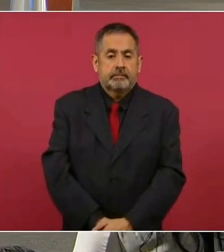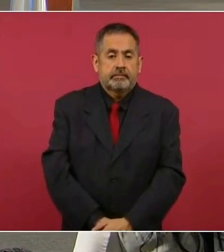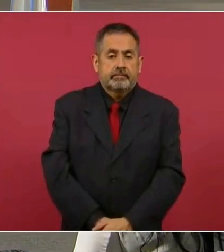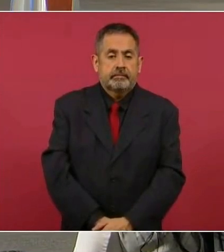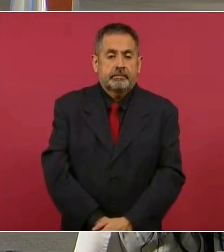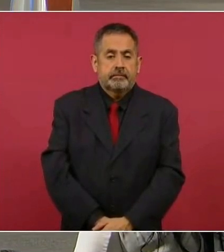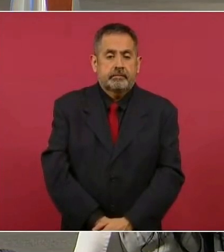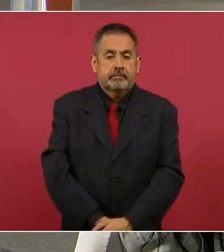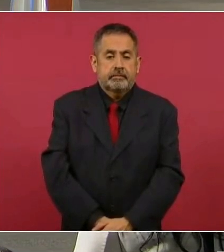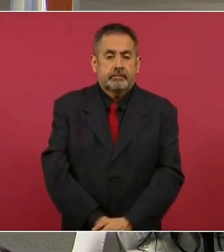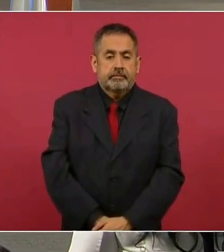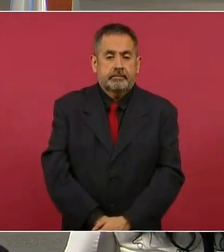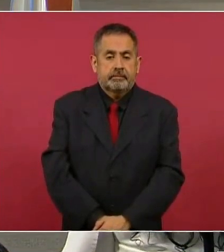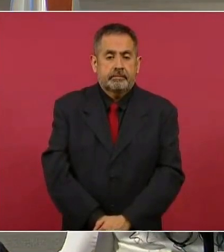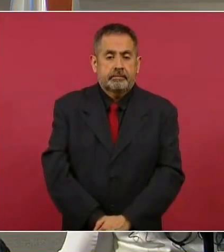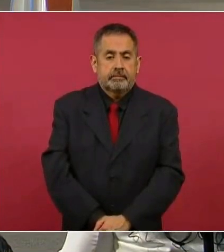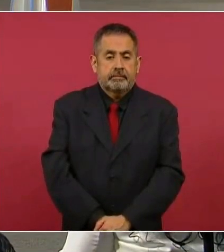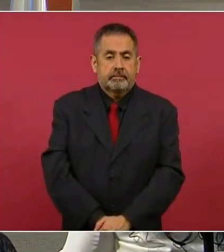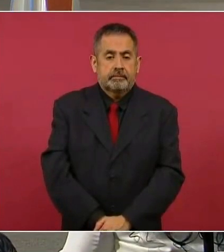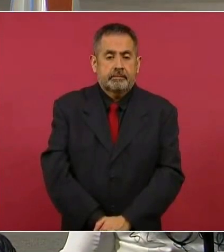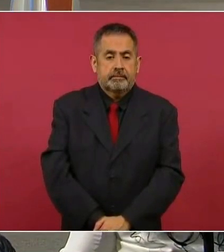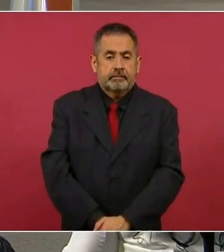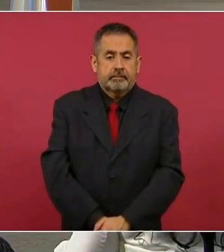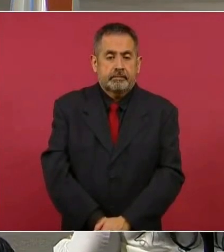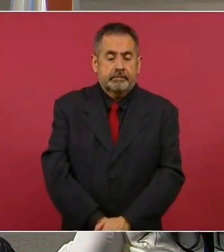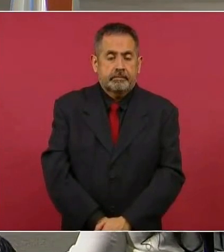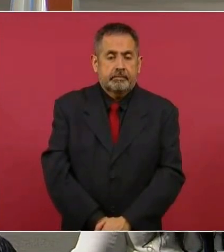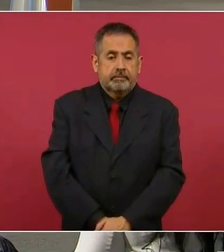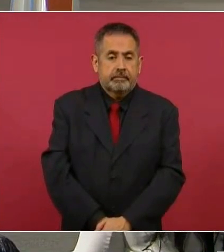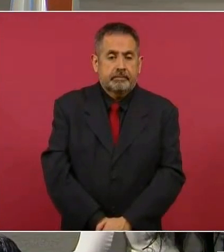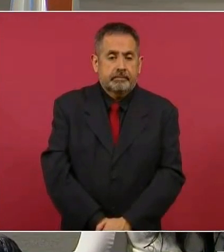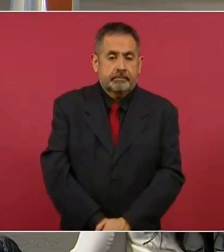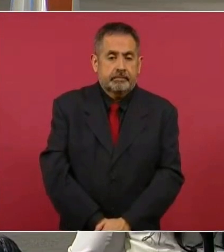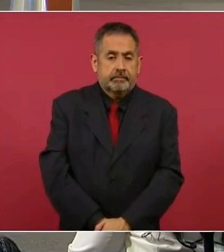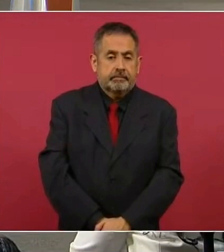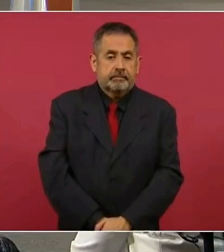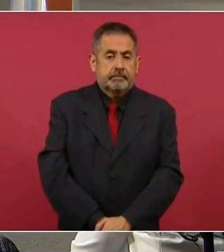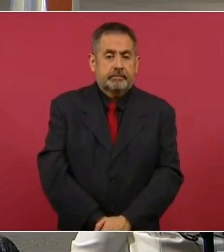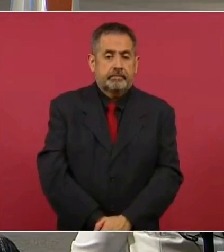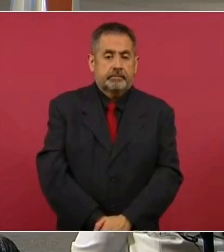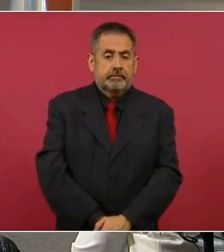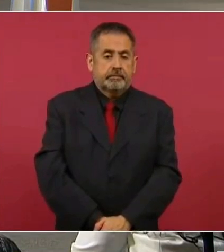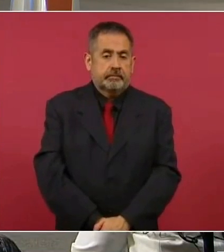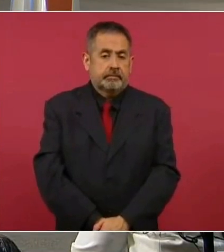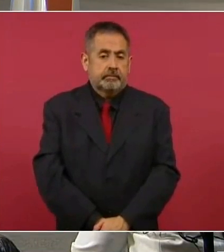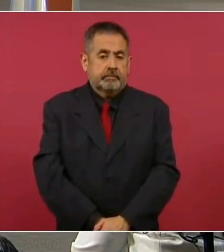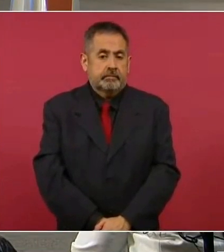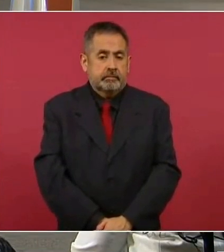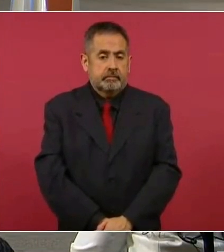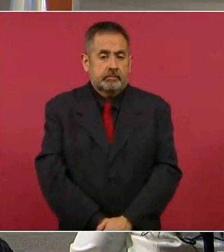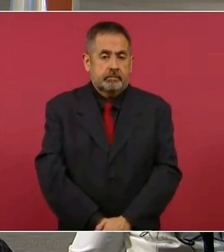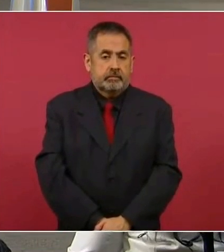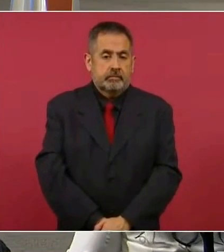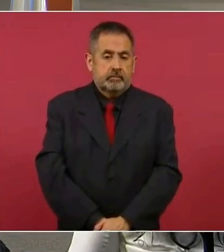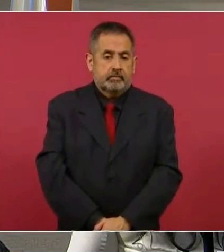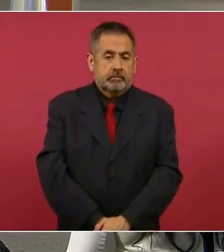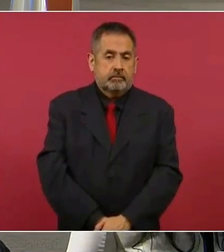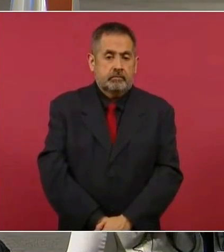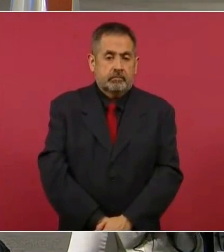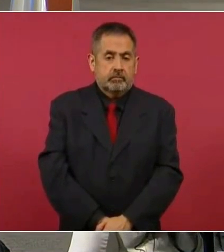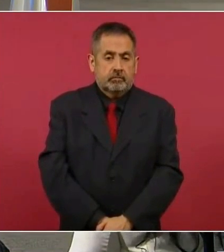Aquí está Choy, ¿no? Sí. Y por acá debe estar Morelos, por arriba.